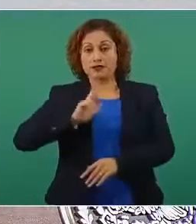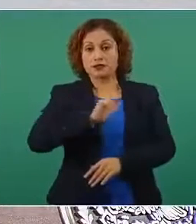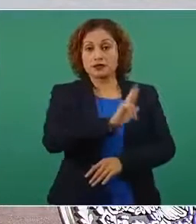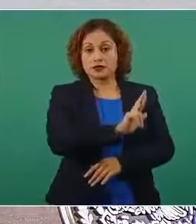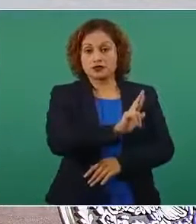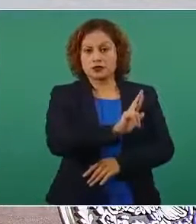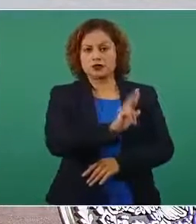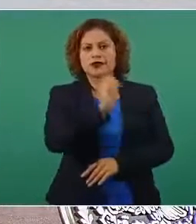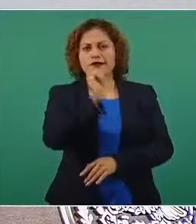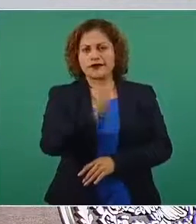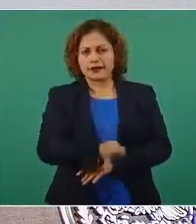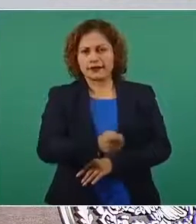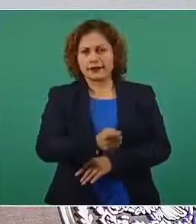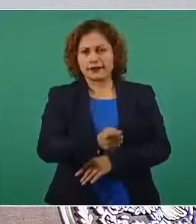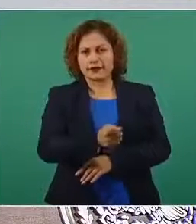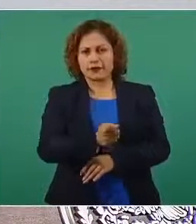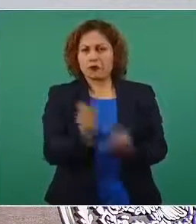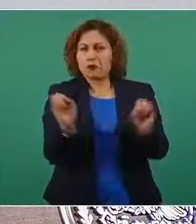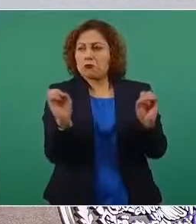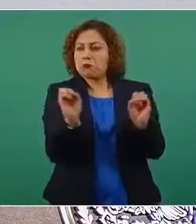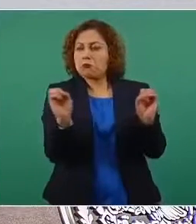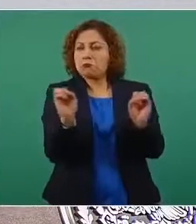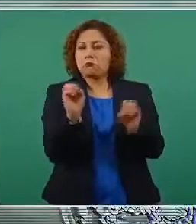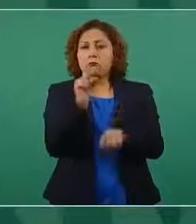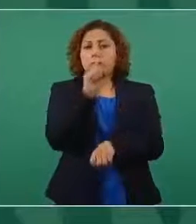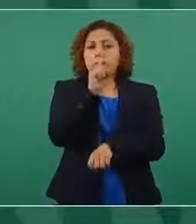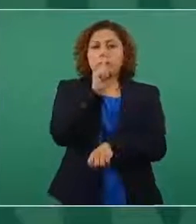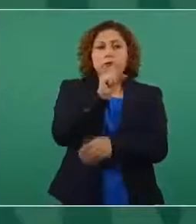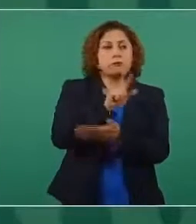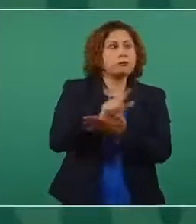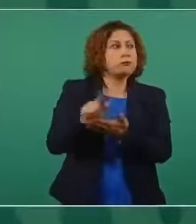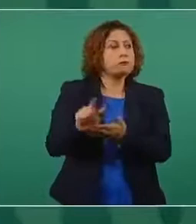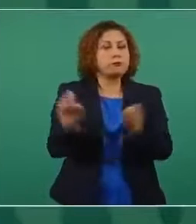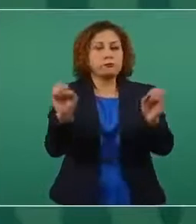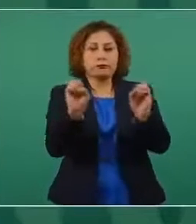que no habían delitos que perseguir,